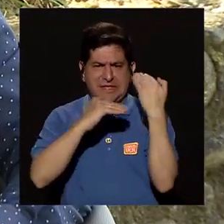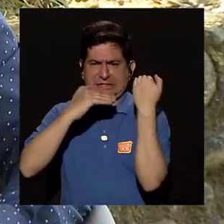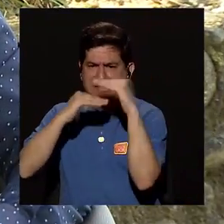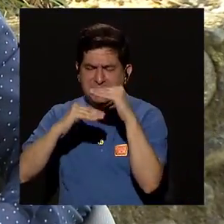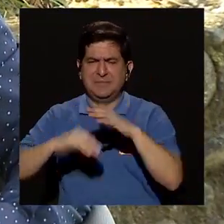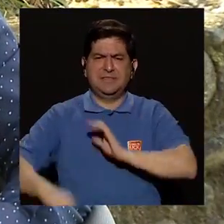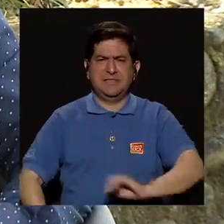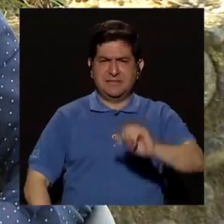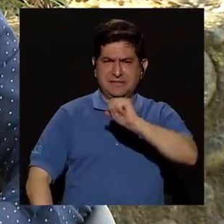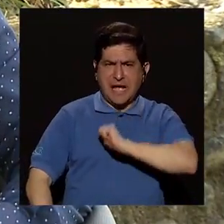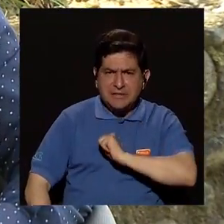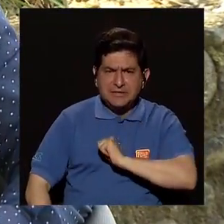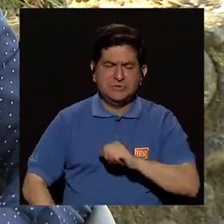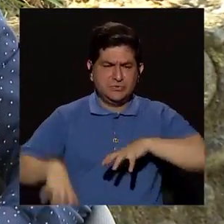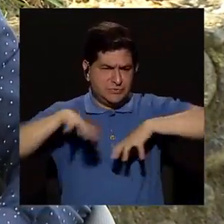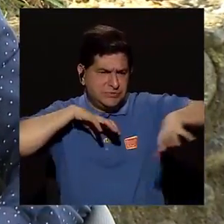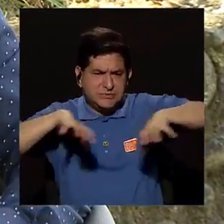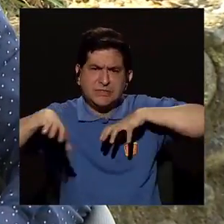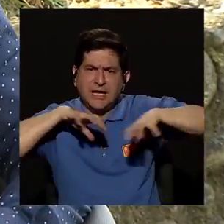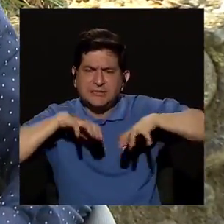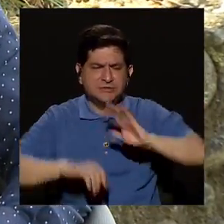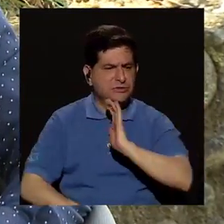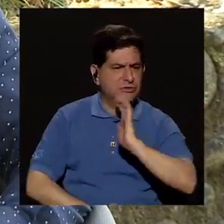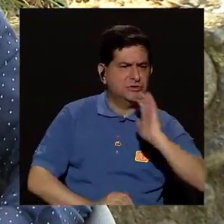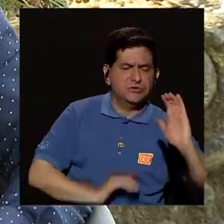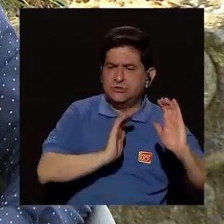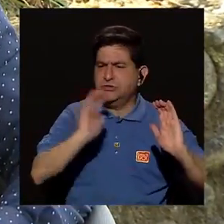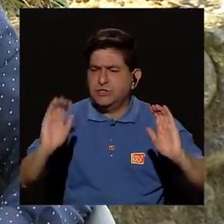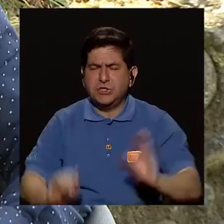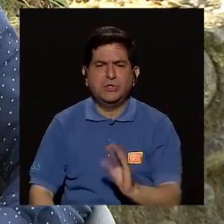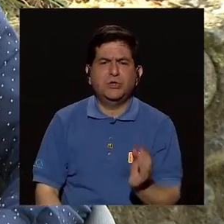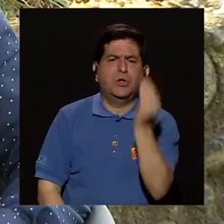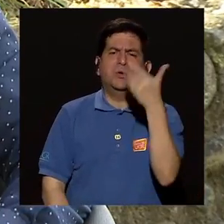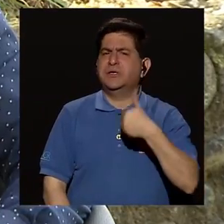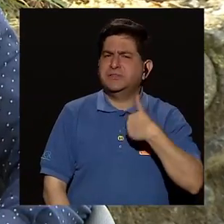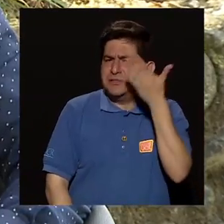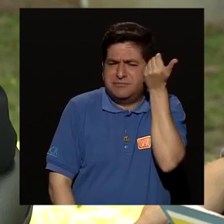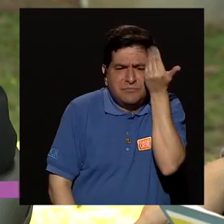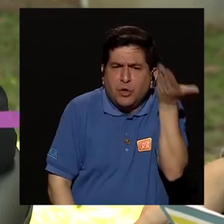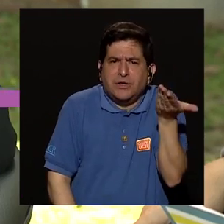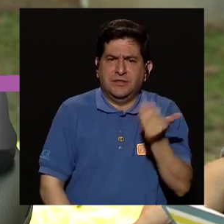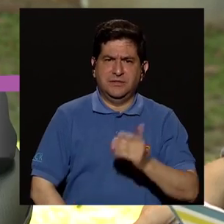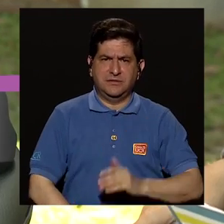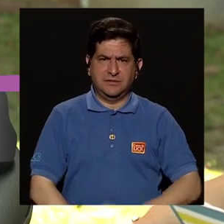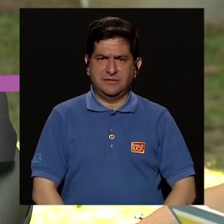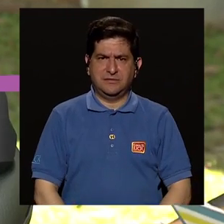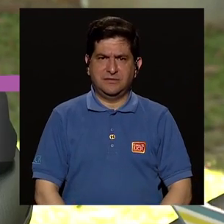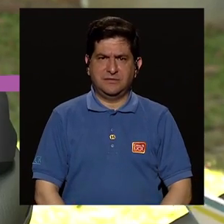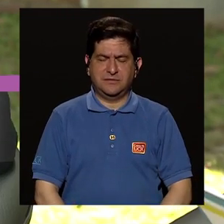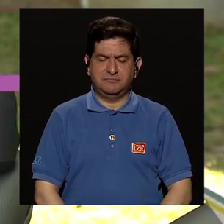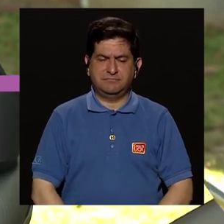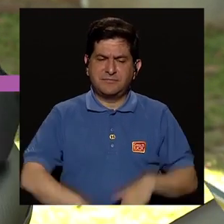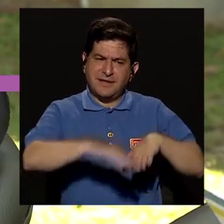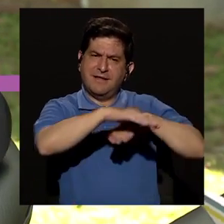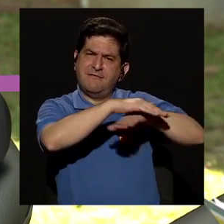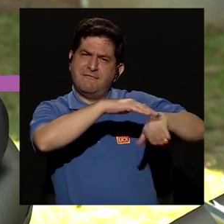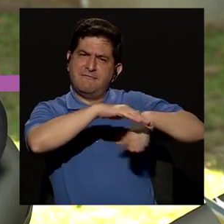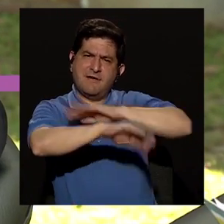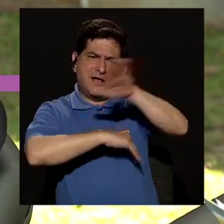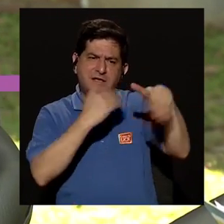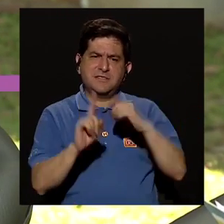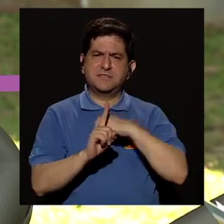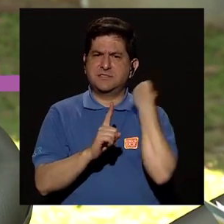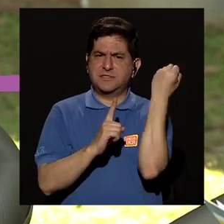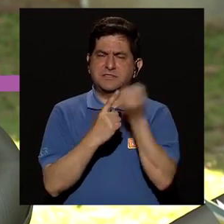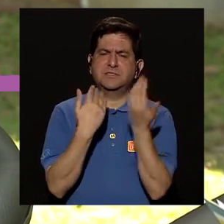los límites, en las actitudes y en las acciones que los niños y los jóvenes pues tienen? Yo creo que la base de